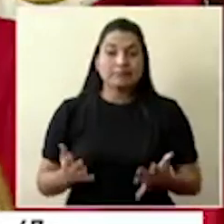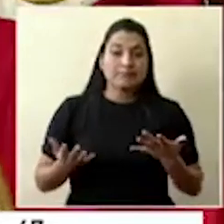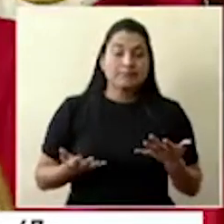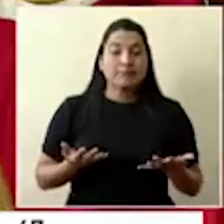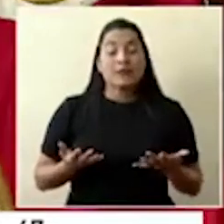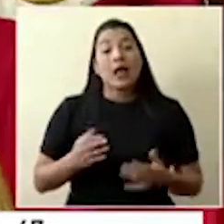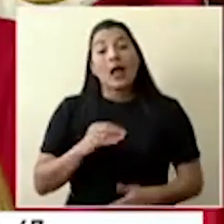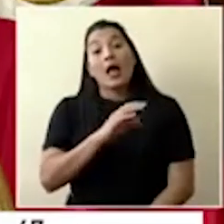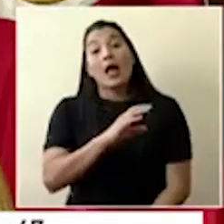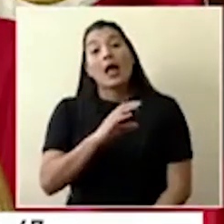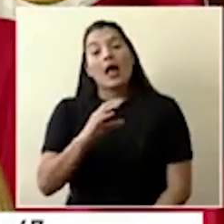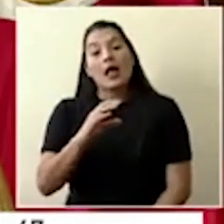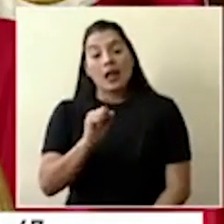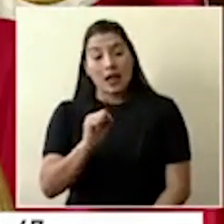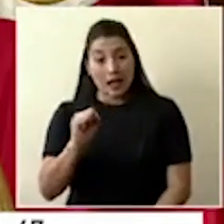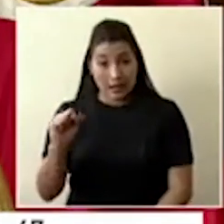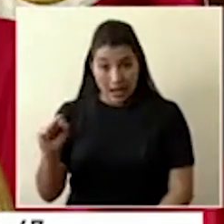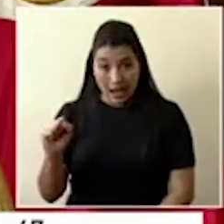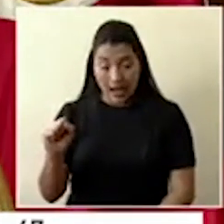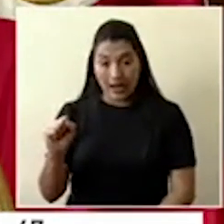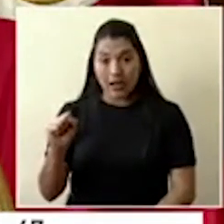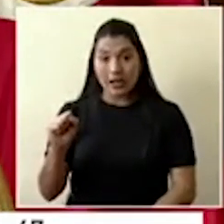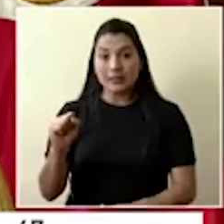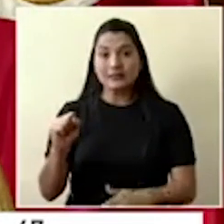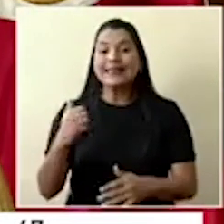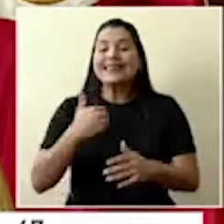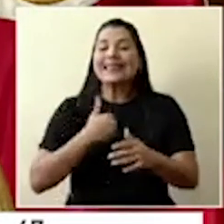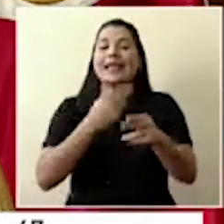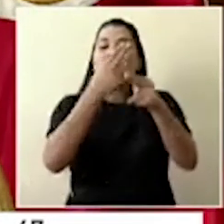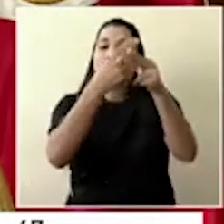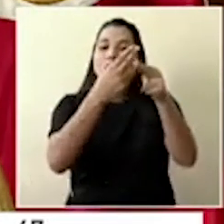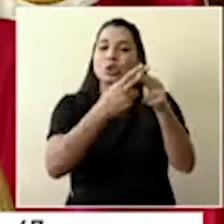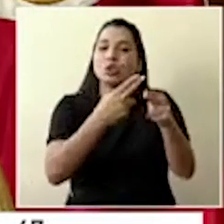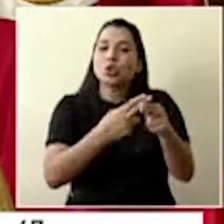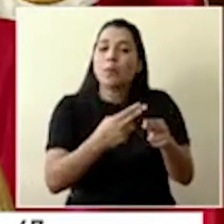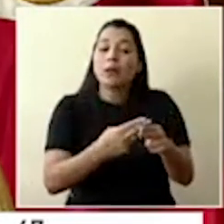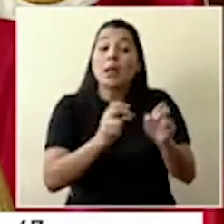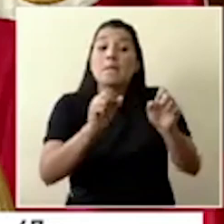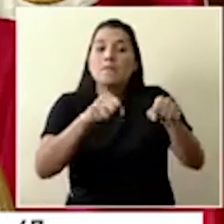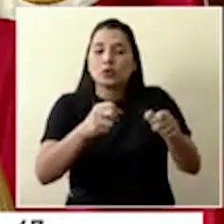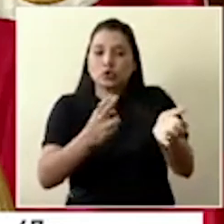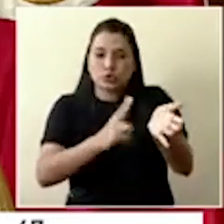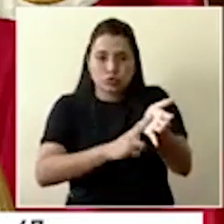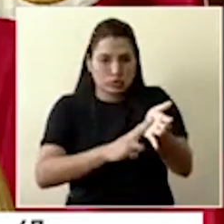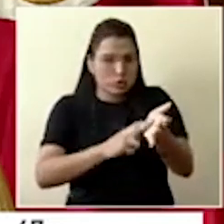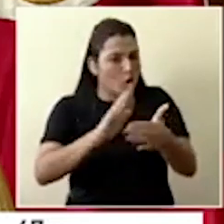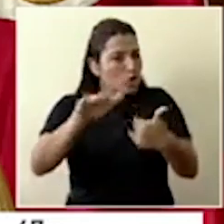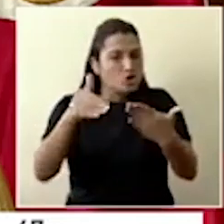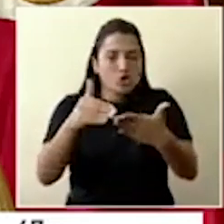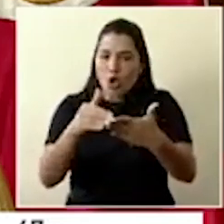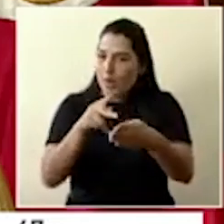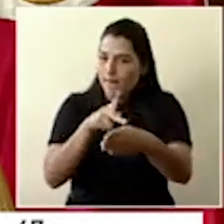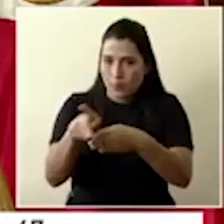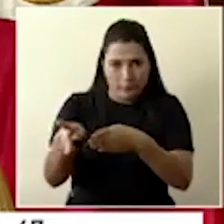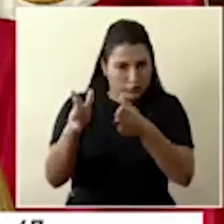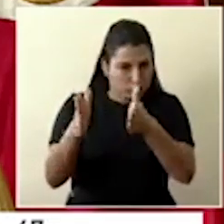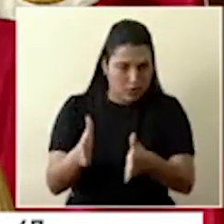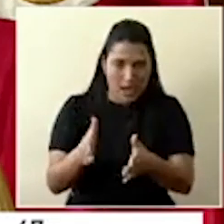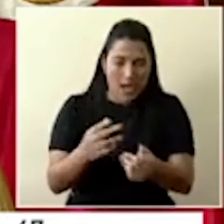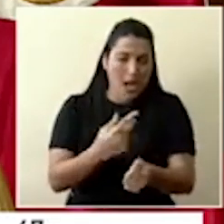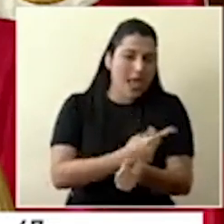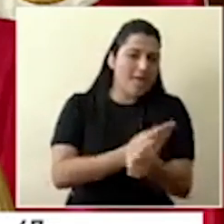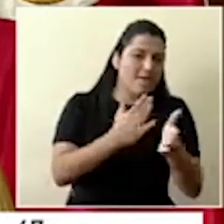La caja levanta listas de elegibles en todas las profesiones, enfermeros, auxiliares de enfermería,